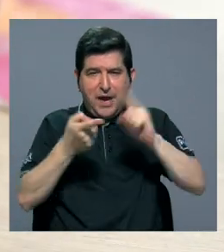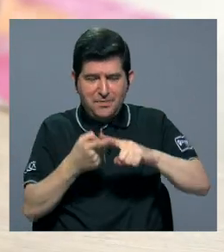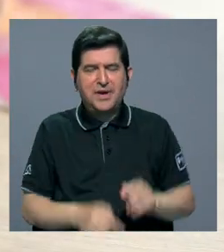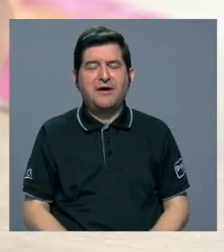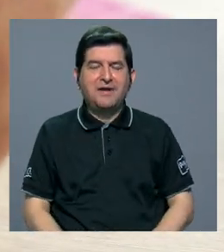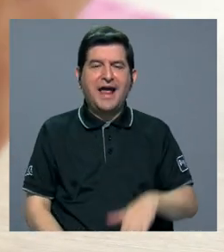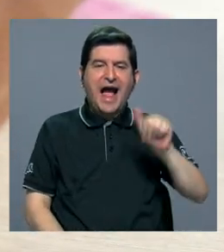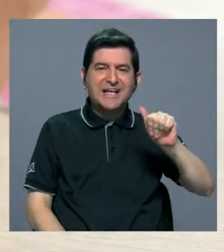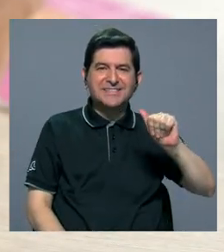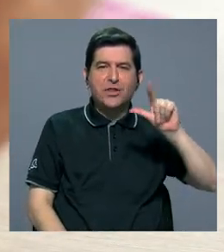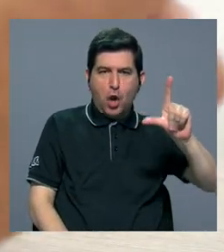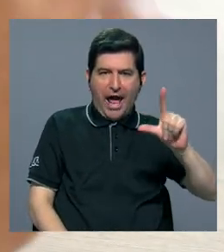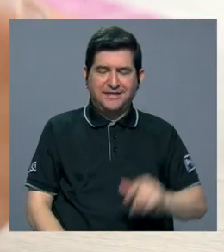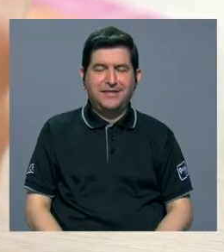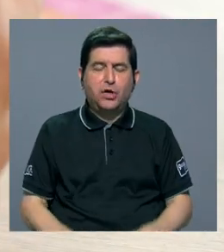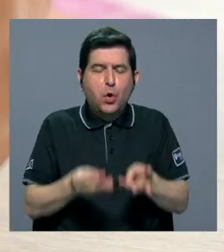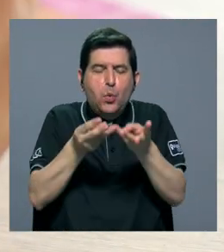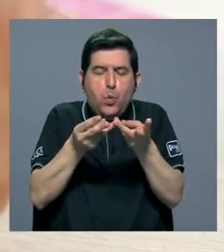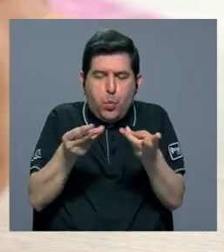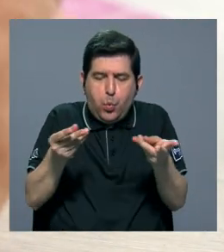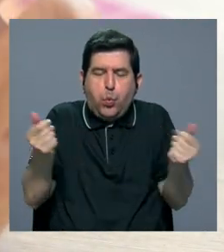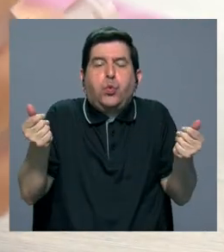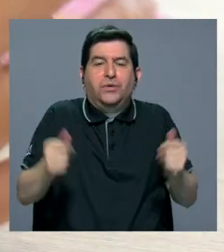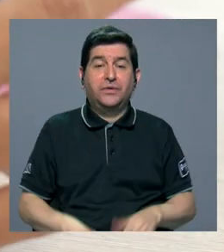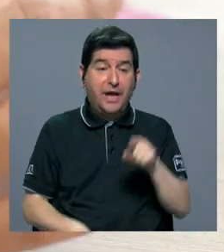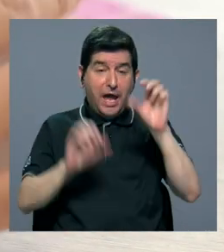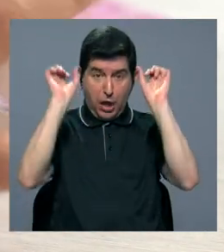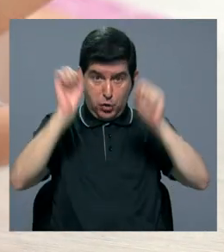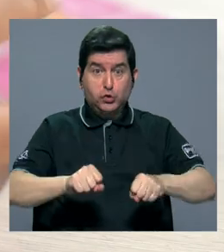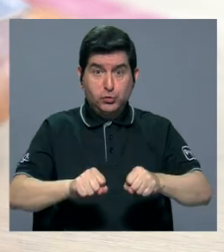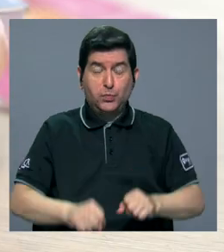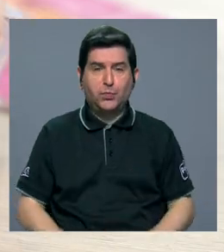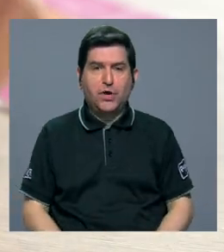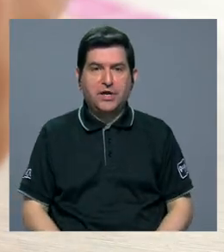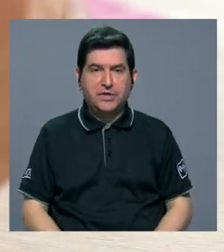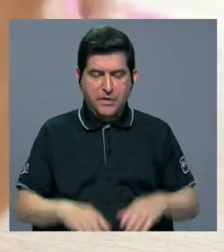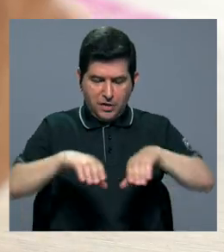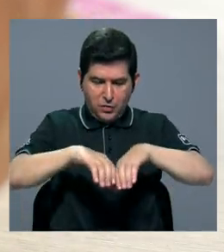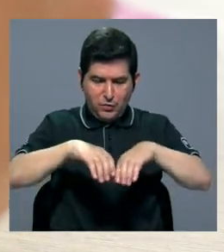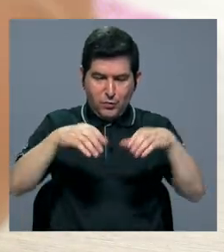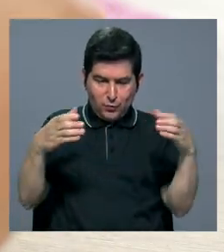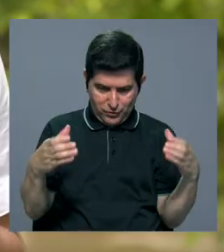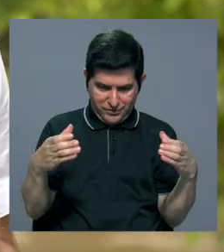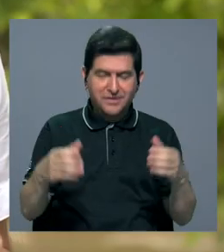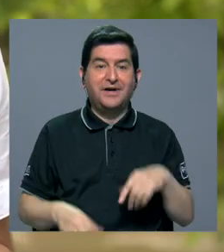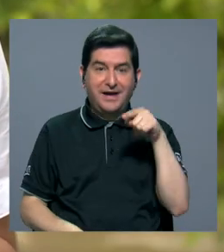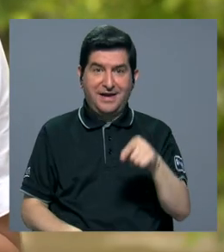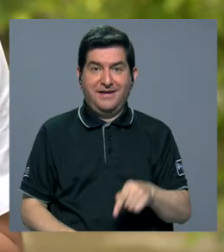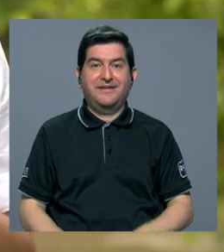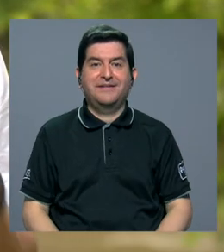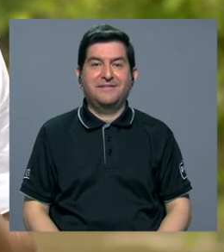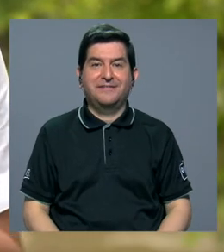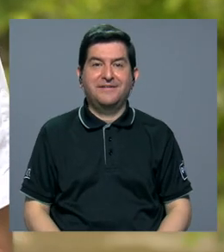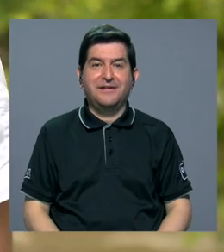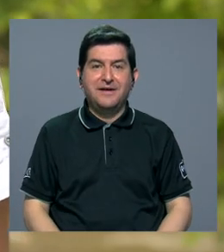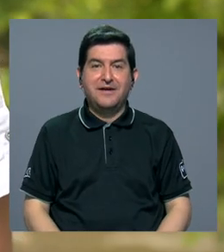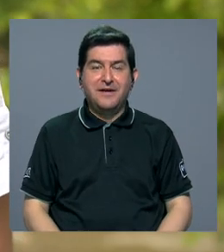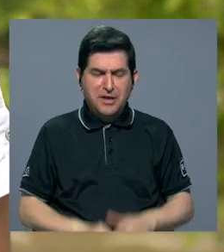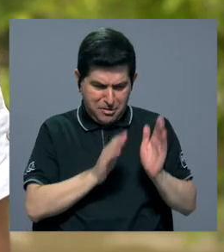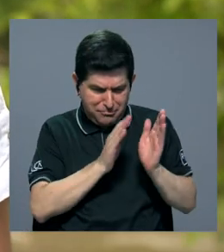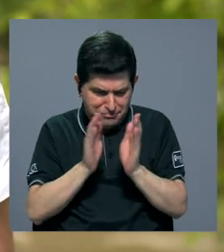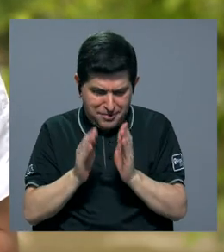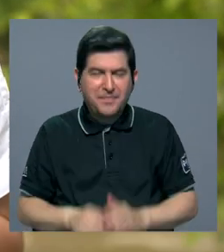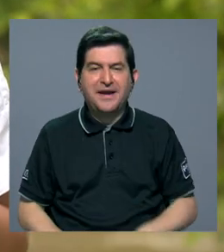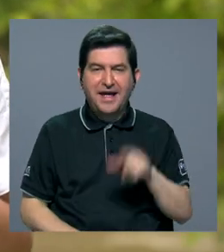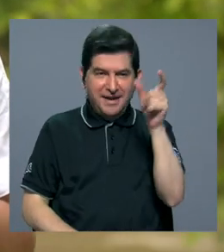de ácido láctico que es biodegradable, entonces ellos pueden desensamblar el empaque y construyen los